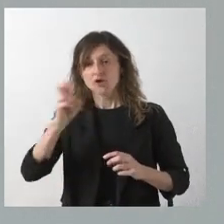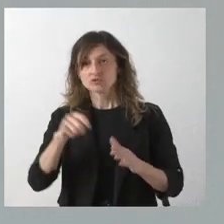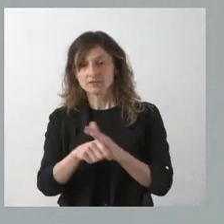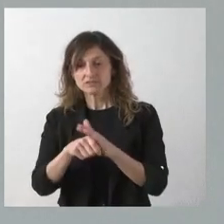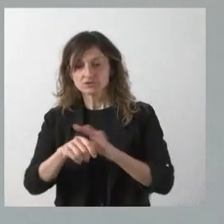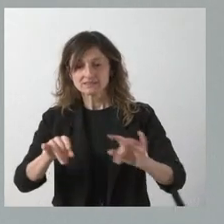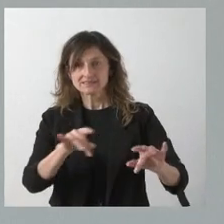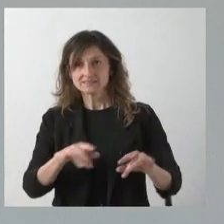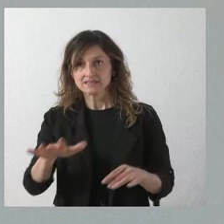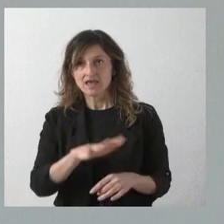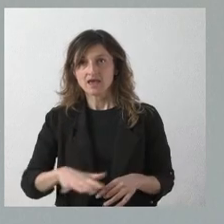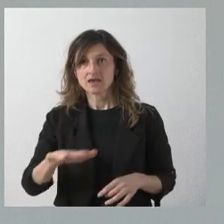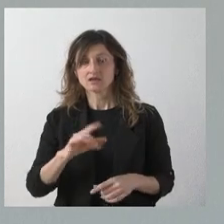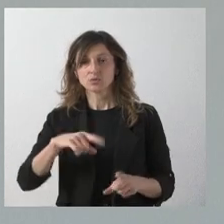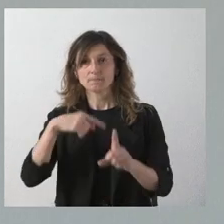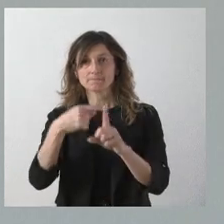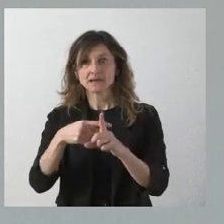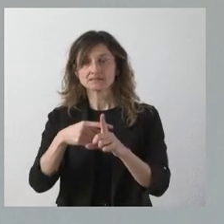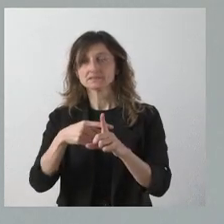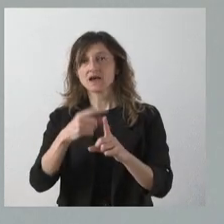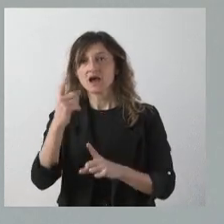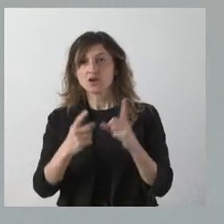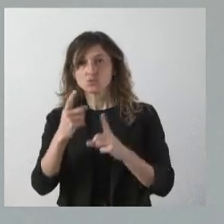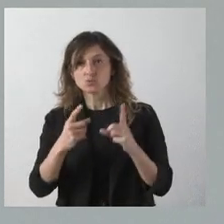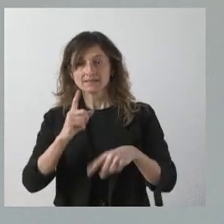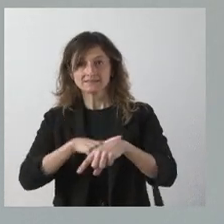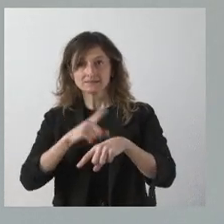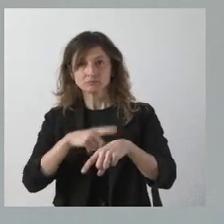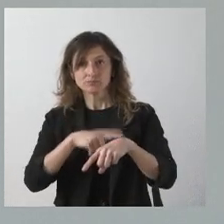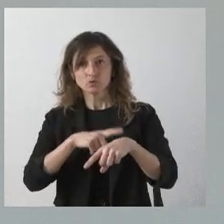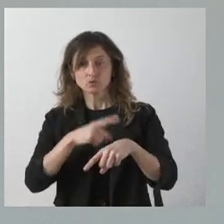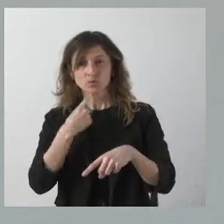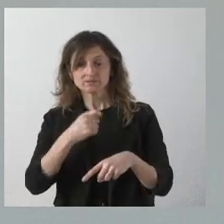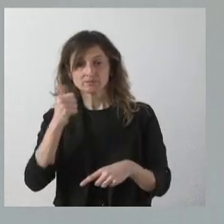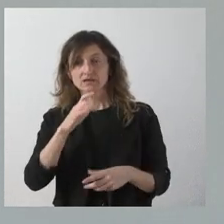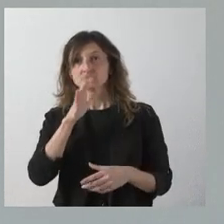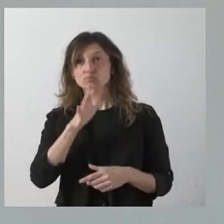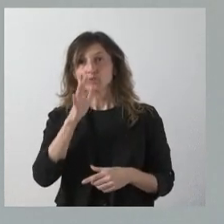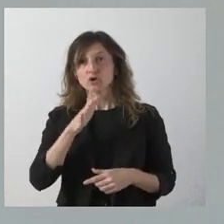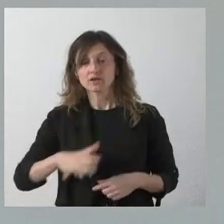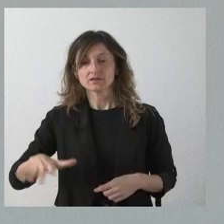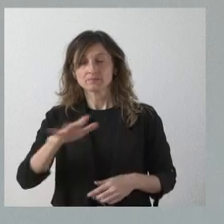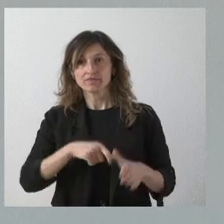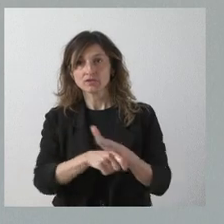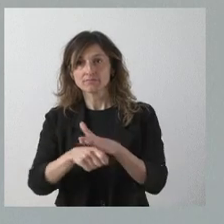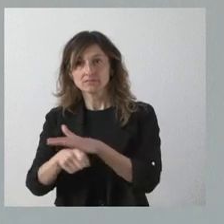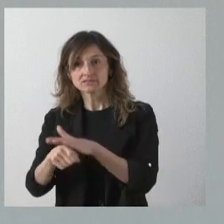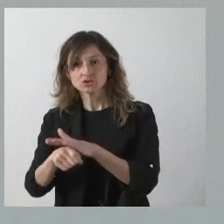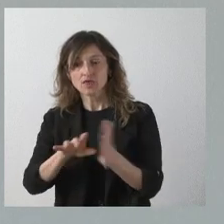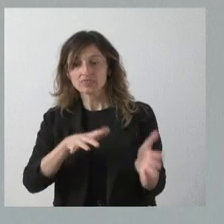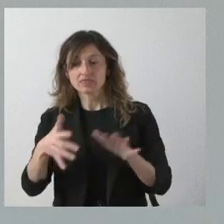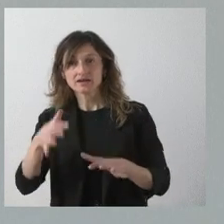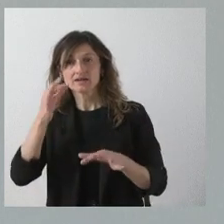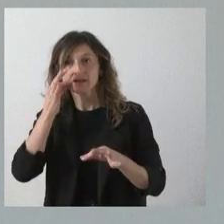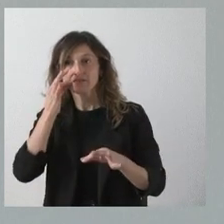territorio y luego las que llevan quizá un poco más de tiempo por ir acompasando el espacio de inversión a la realidad de la